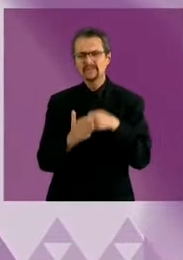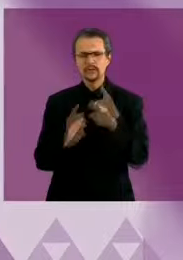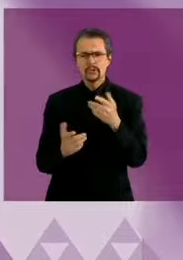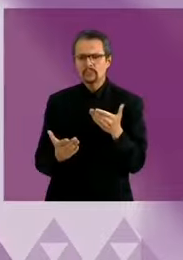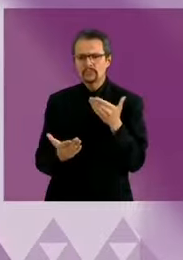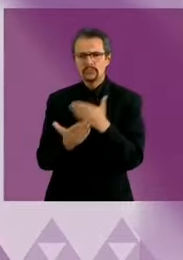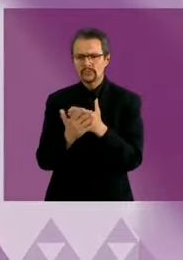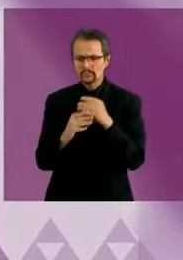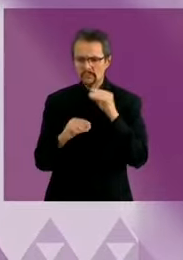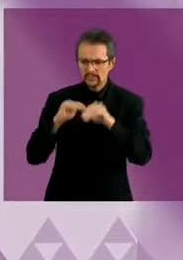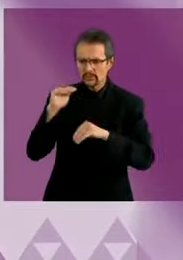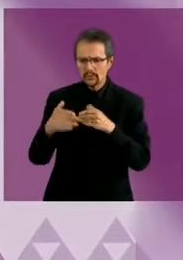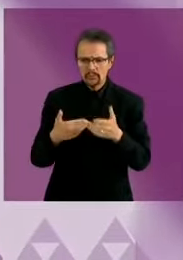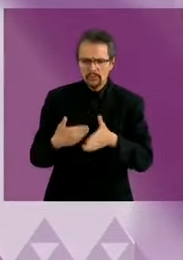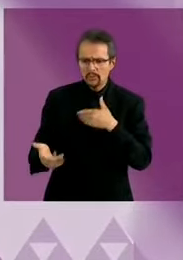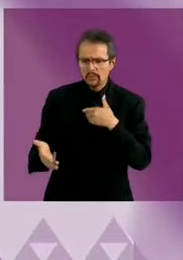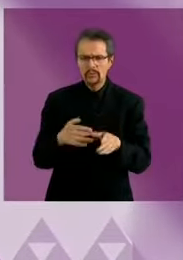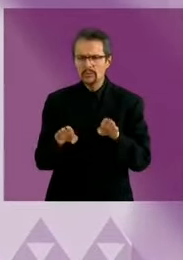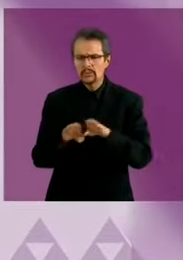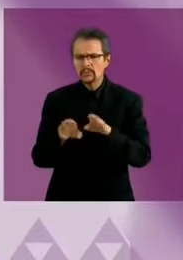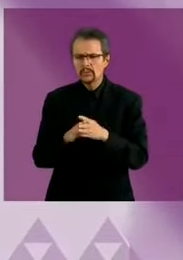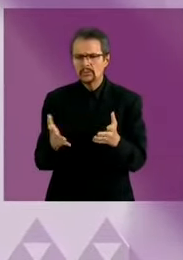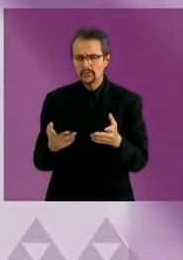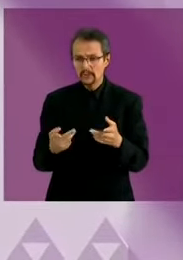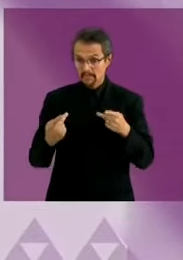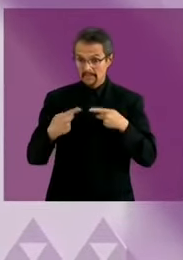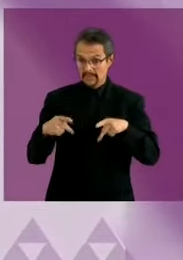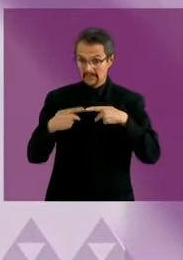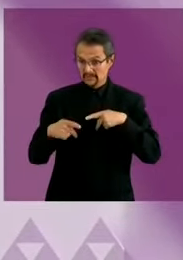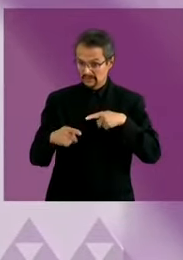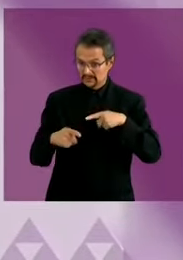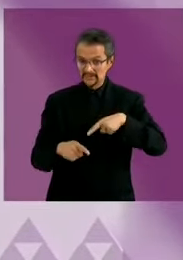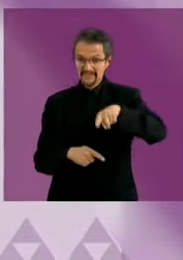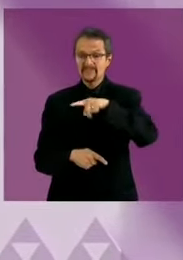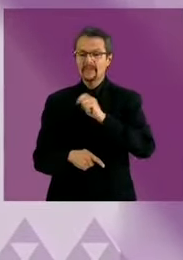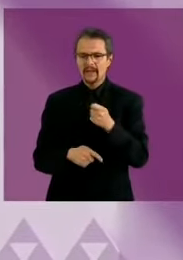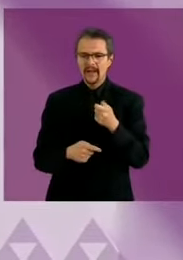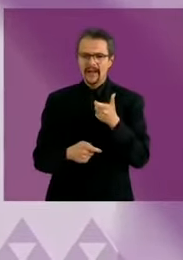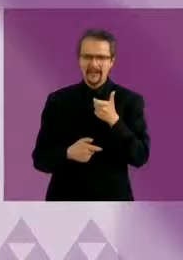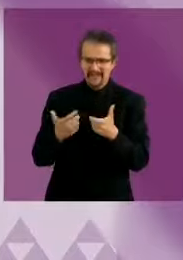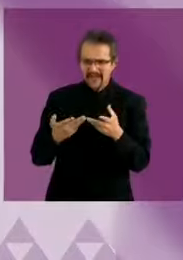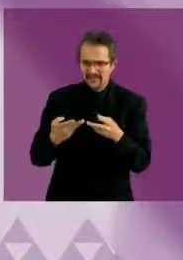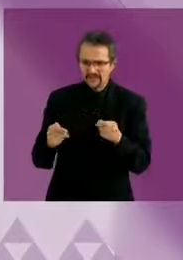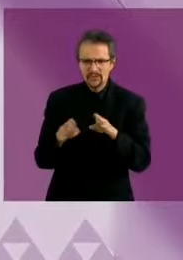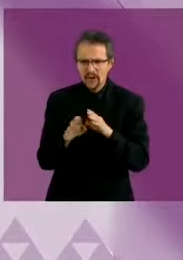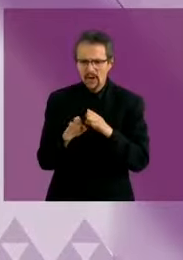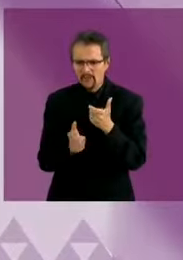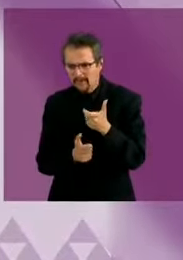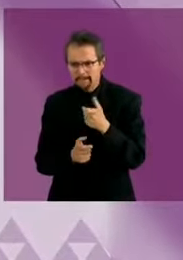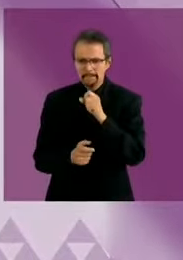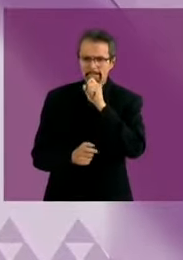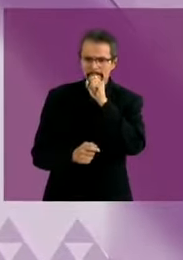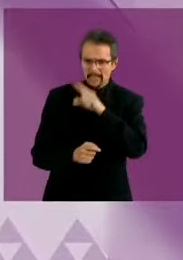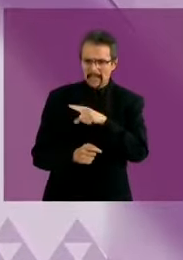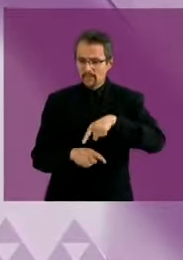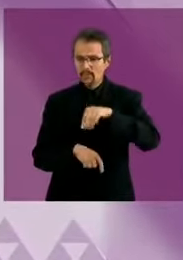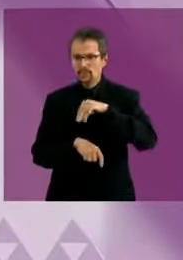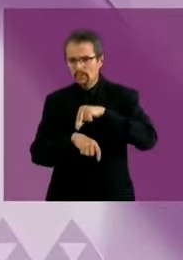perjudicar a los beneficiarios del sistema? ¿Y cómo podrían ampliar el personal para cubrir a más derechohabientes?